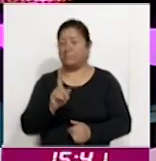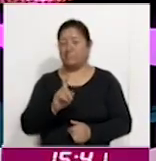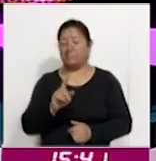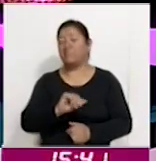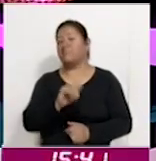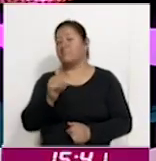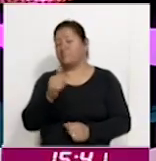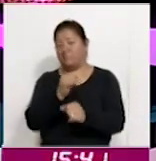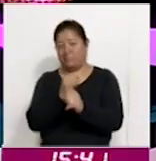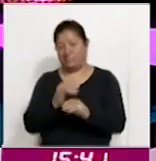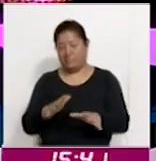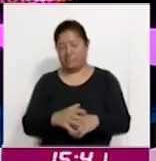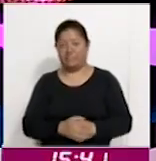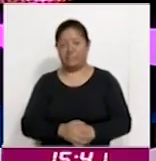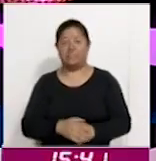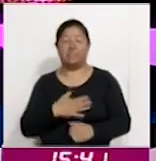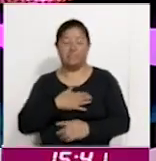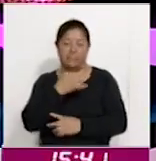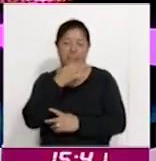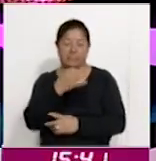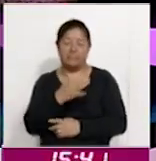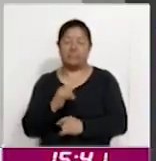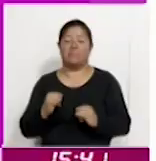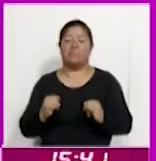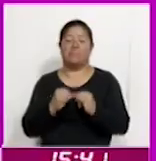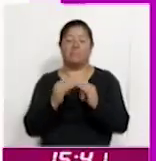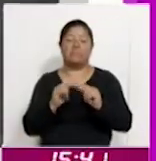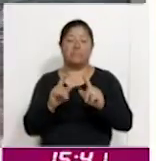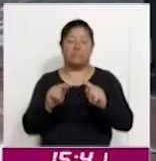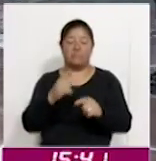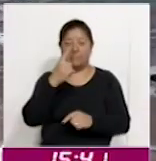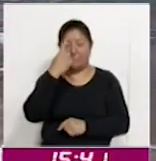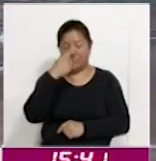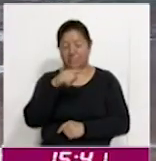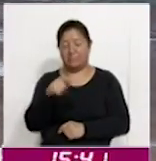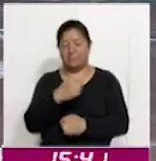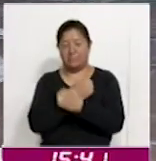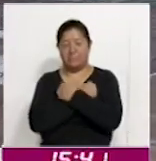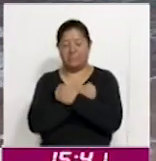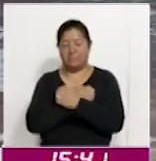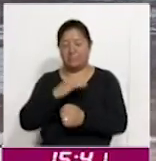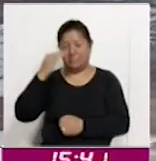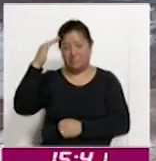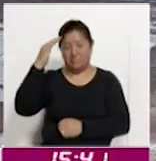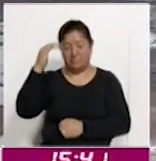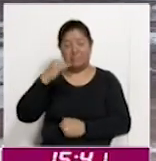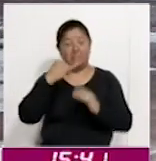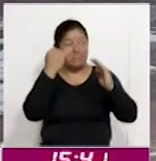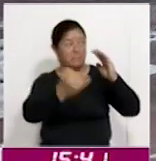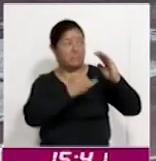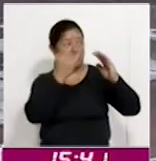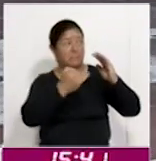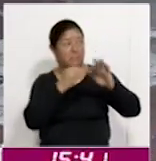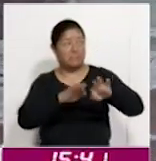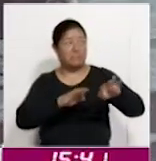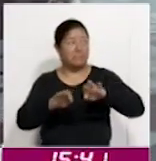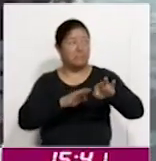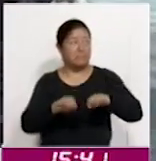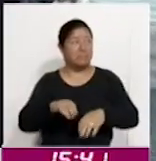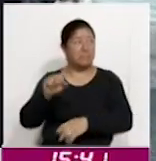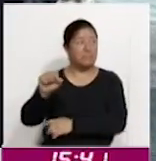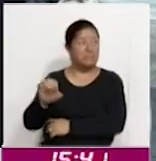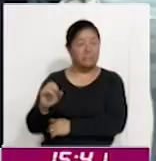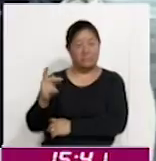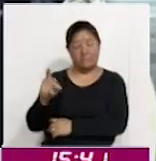que el Instituto Tlaxcalteca para la Educación de los Adultos va a colaborar con la Secretaría de Educación Pública